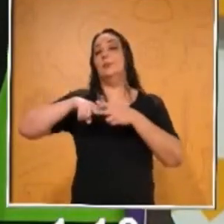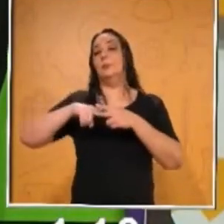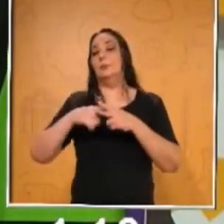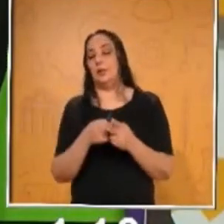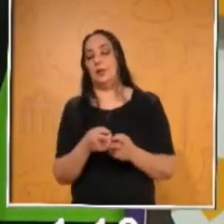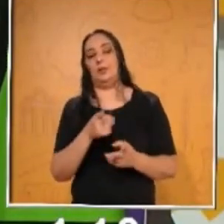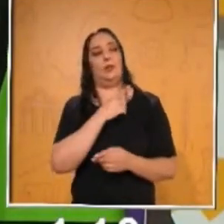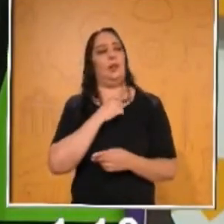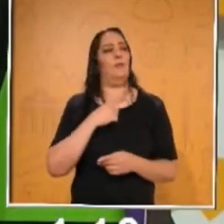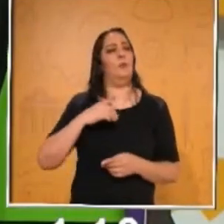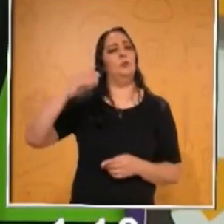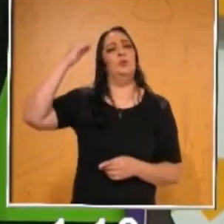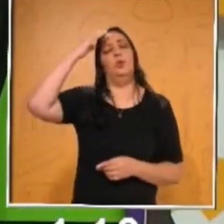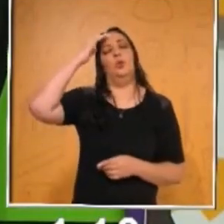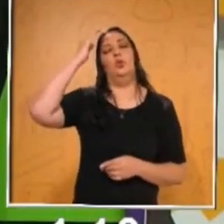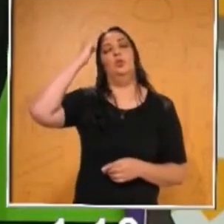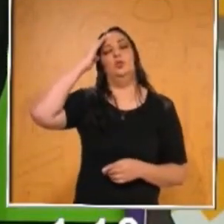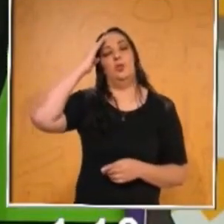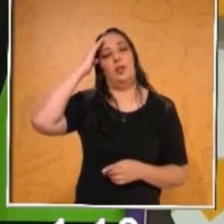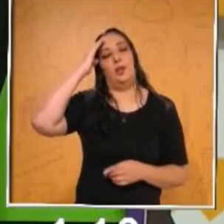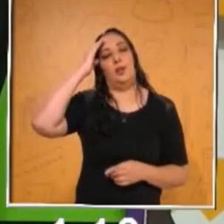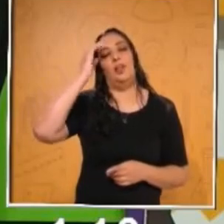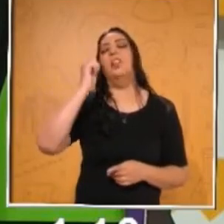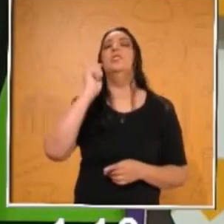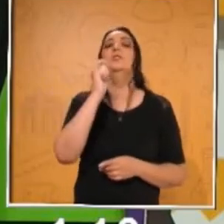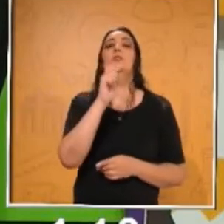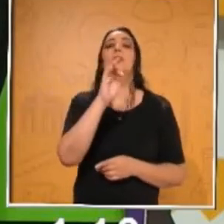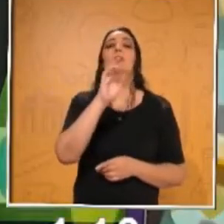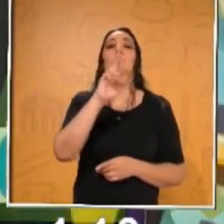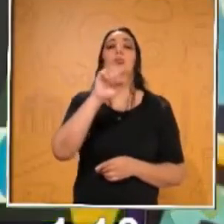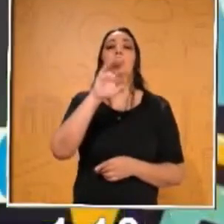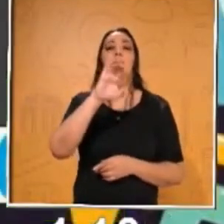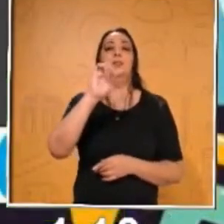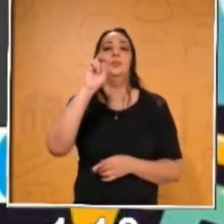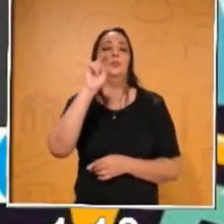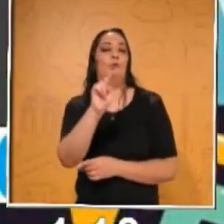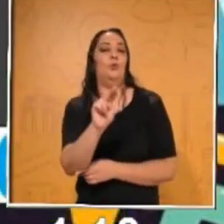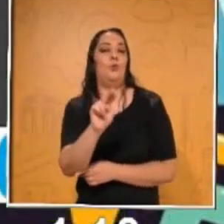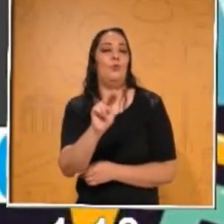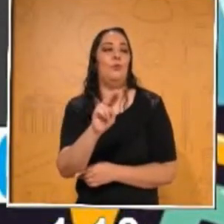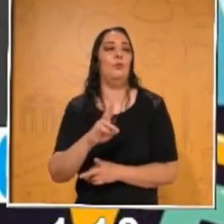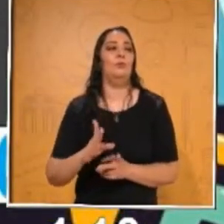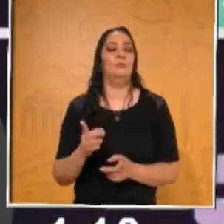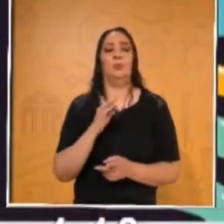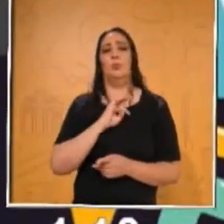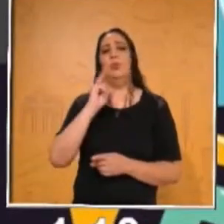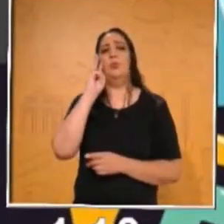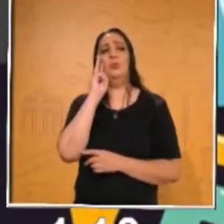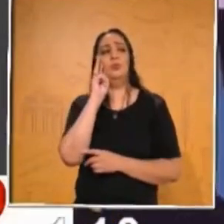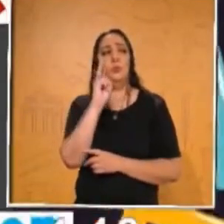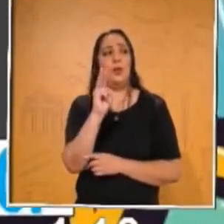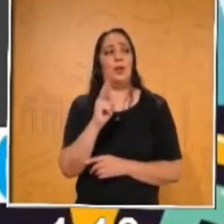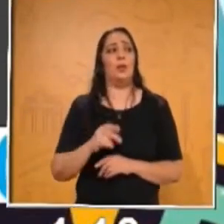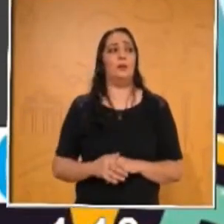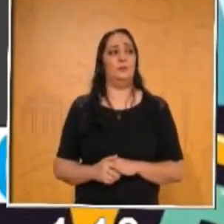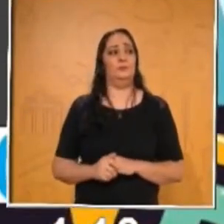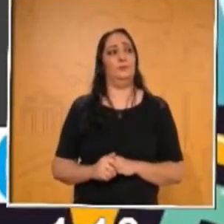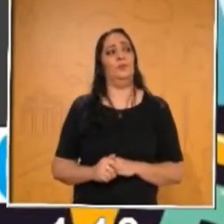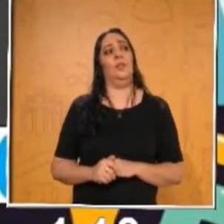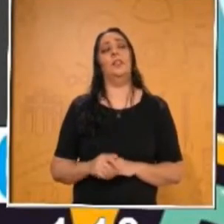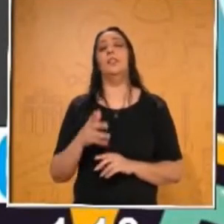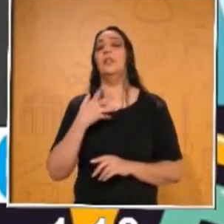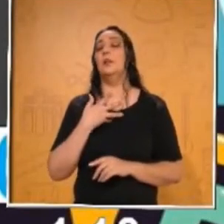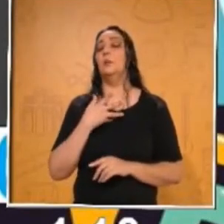tenemos que conocer lo que es una fracción. ¿Qué es una fracción? Aquí lo podemos ver en partes.